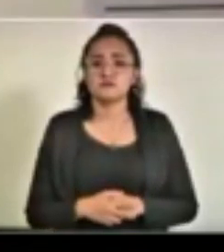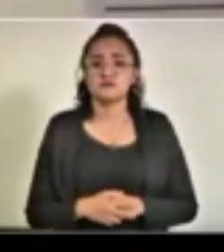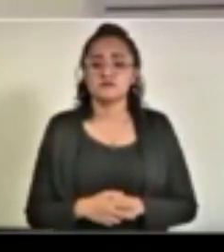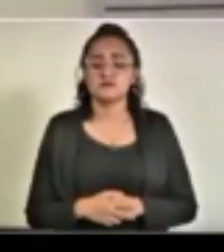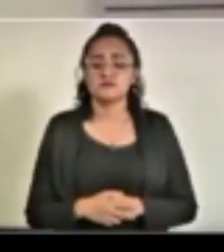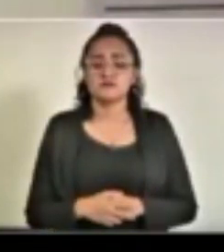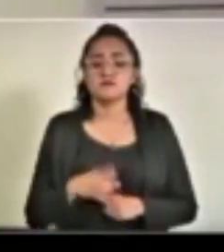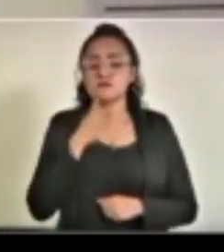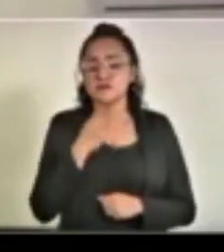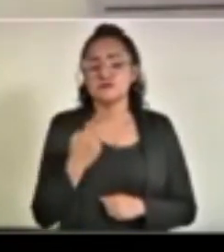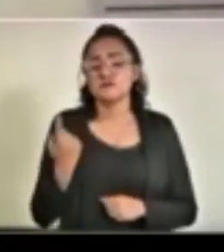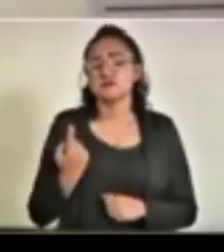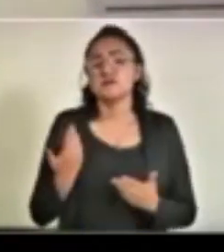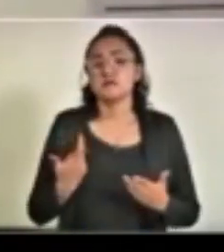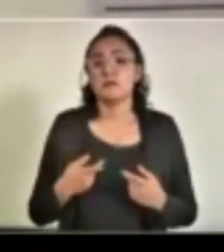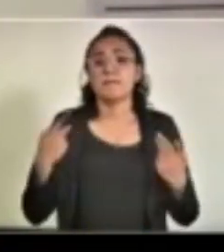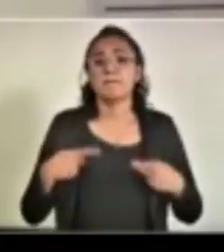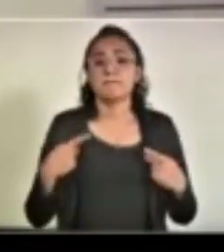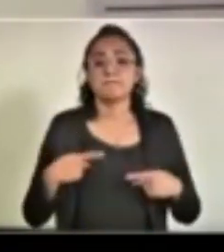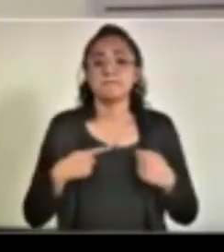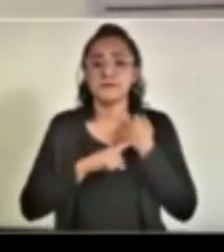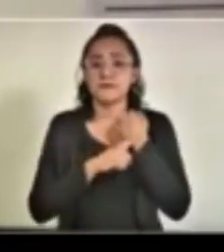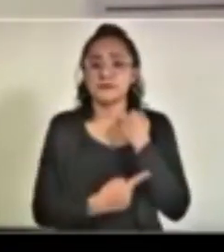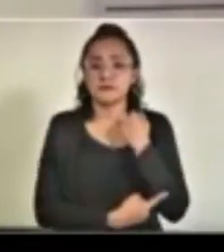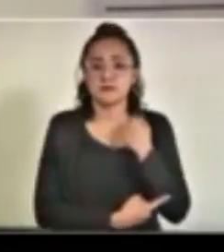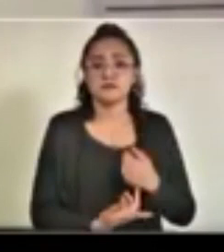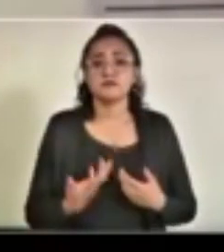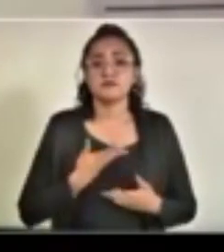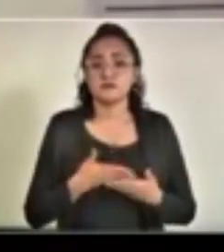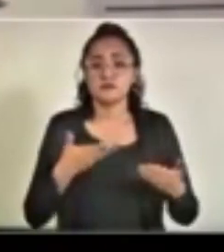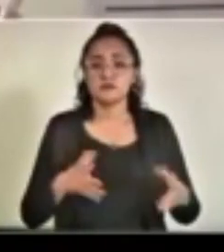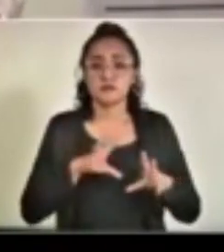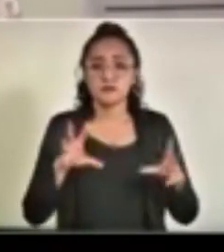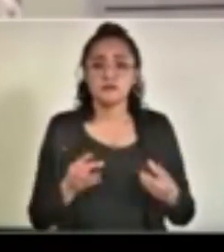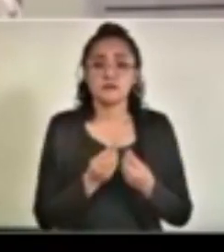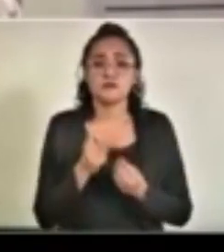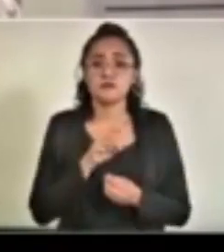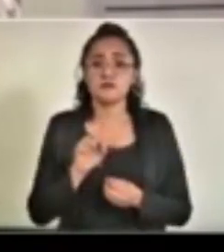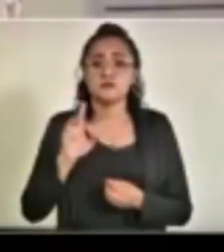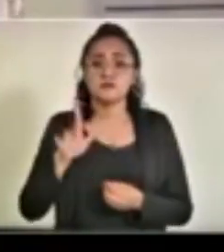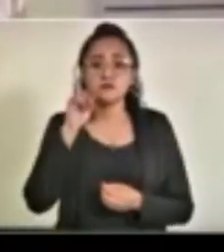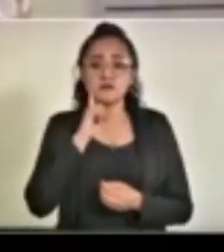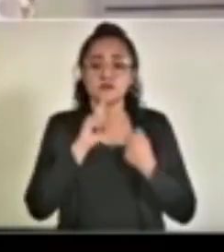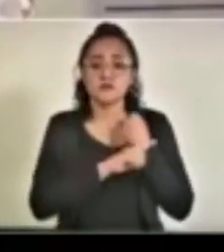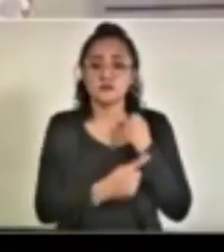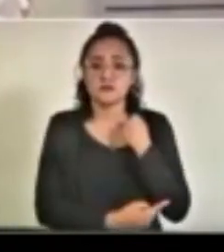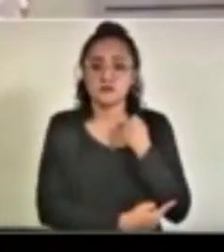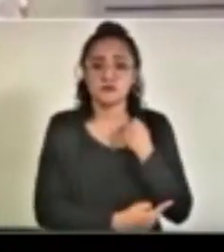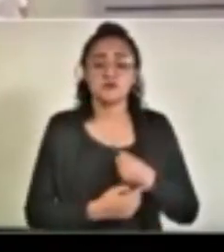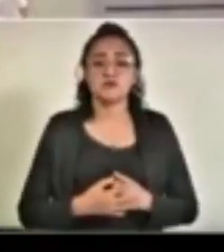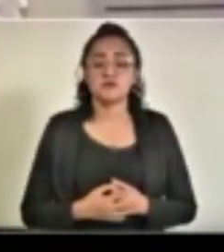Le comento del caso de las embarazadas en el histórico. Tenemos un total de 135 mujeres embarazadas,